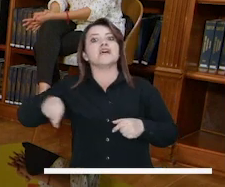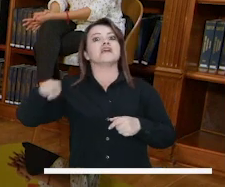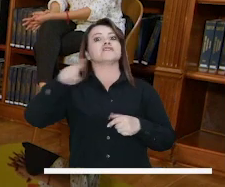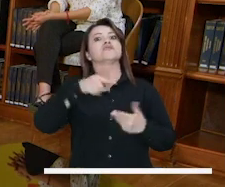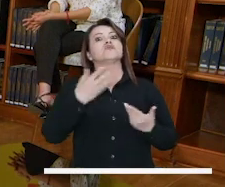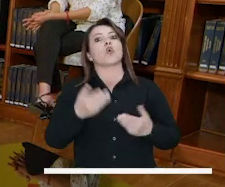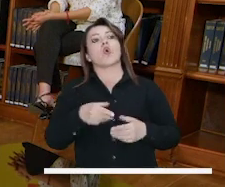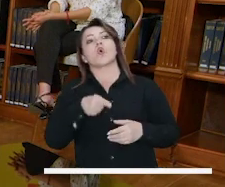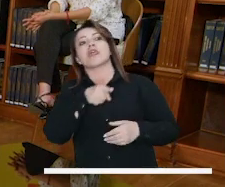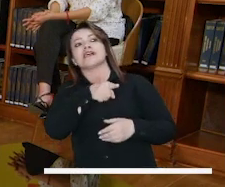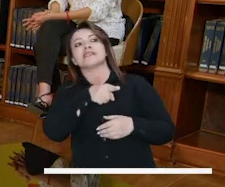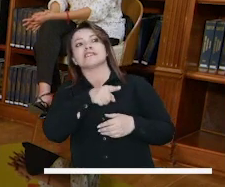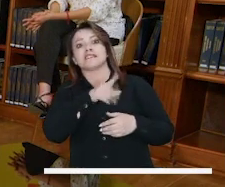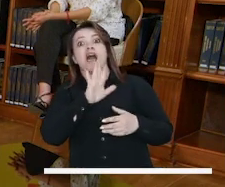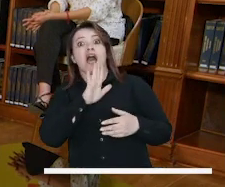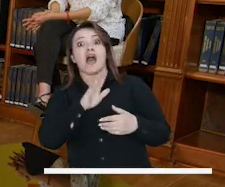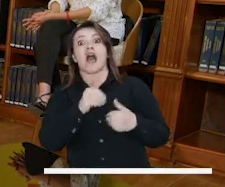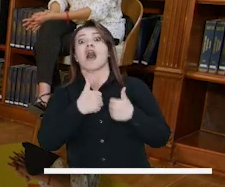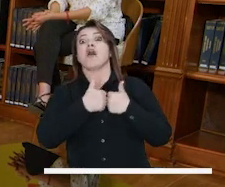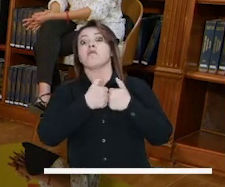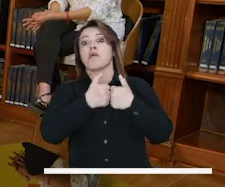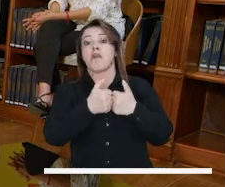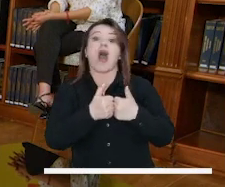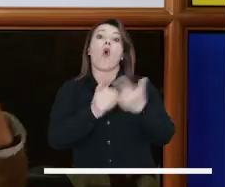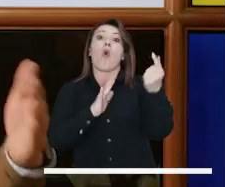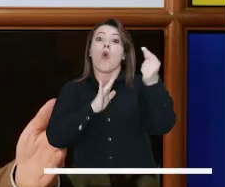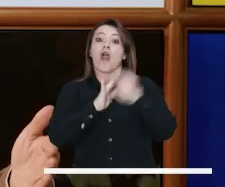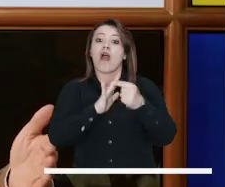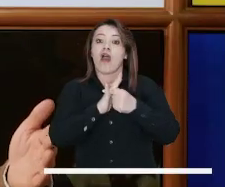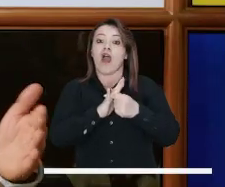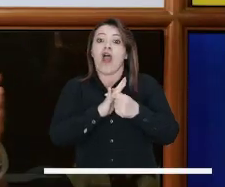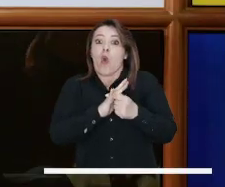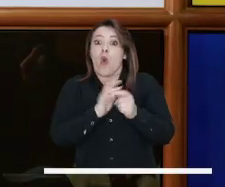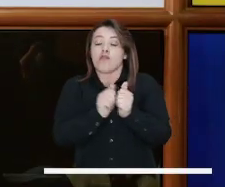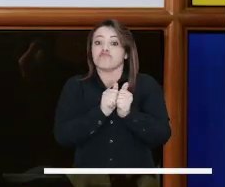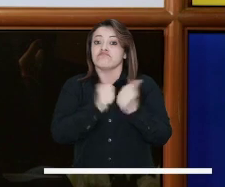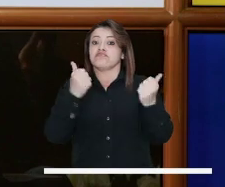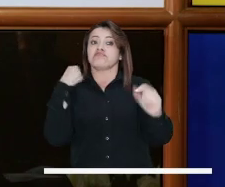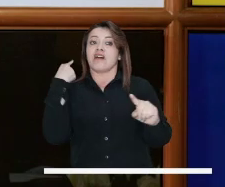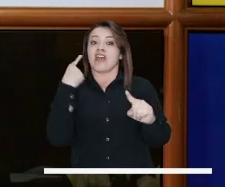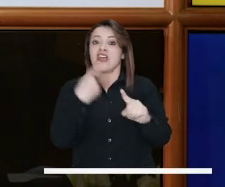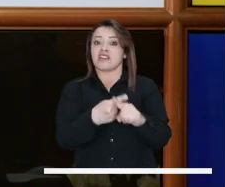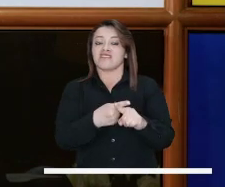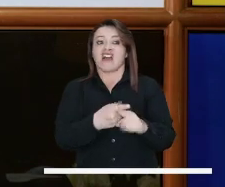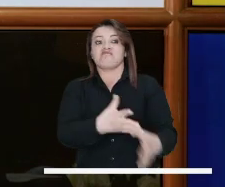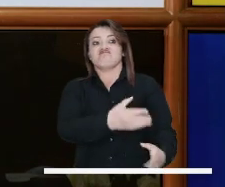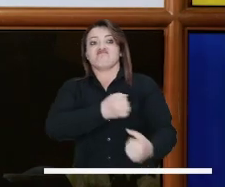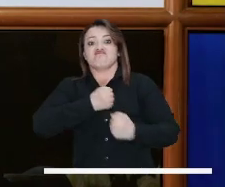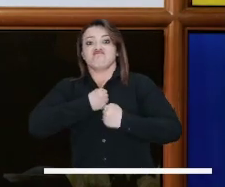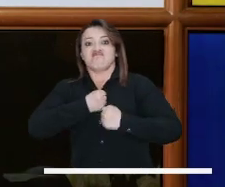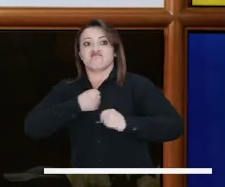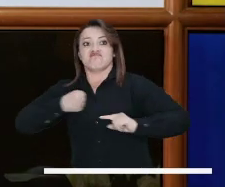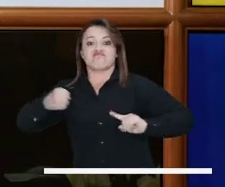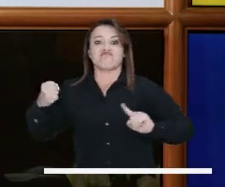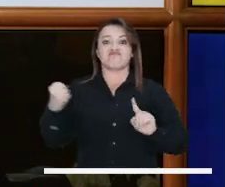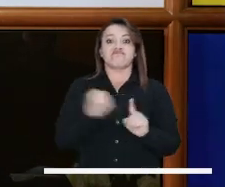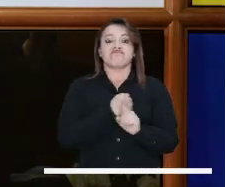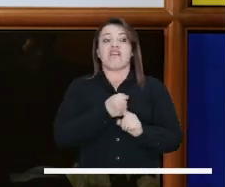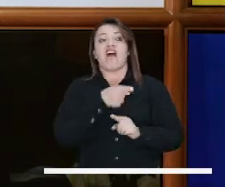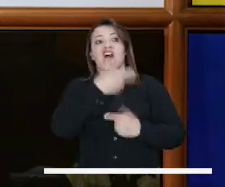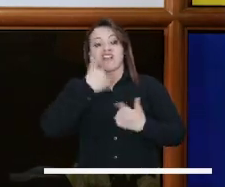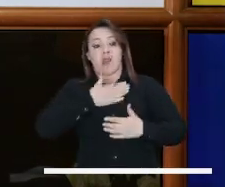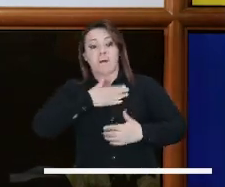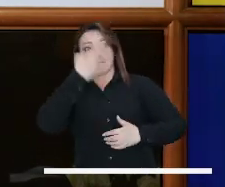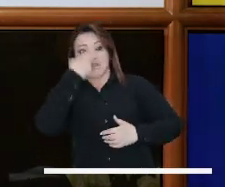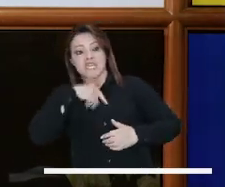individuo considera que ese señora con el cual estuvo casada y que hoy se separó sigue siendo de alguna forma propiedad y que por tanto